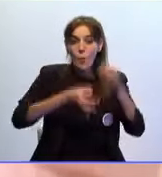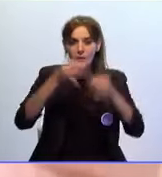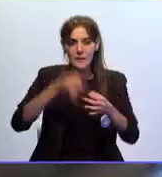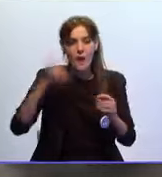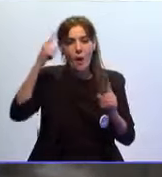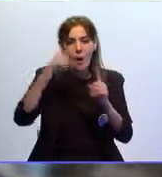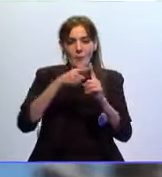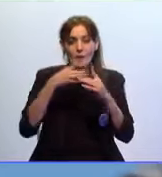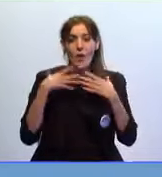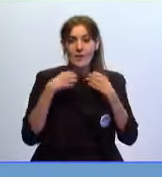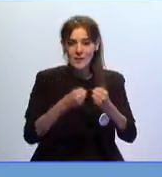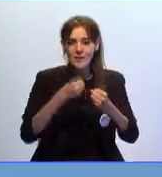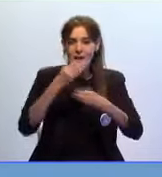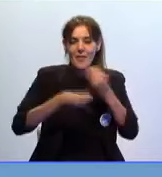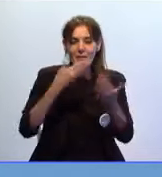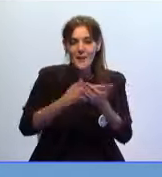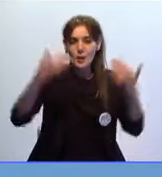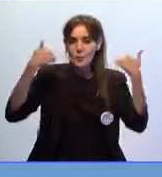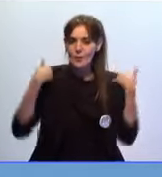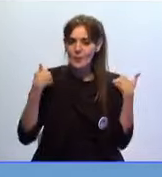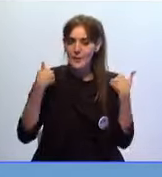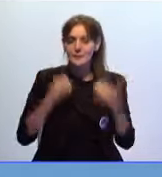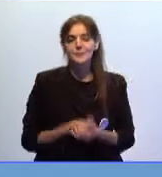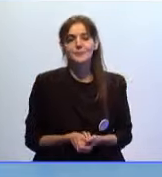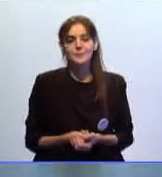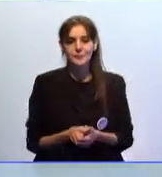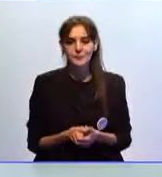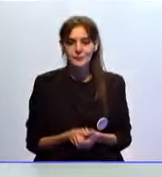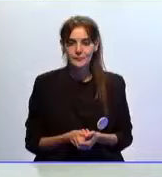que Sanidad asuma su responsabilidad.